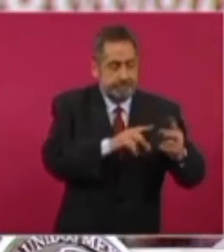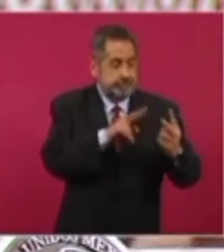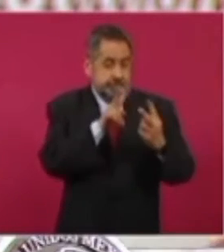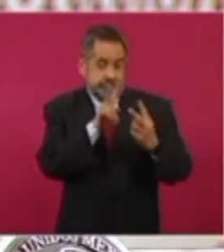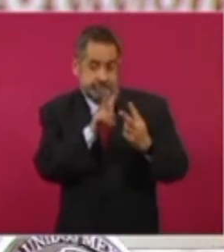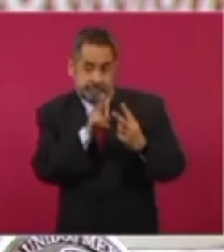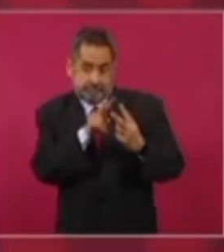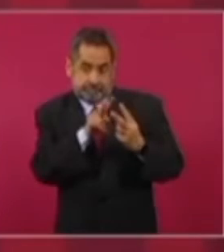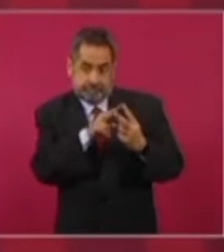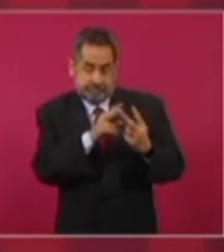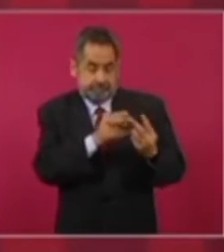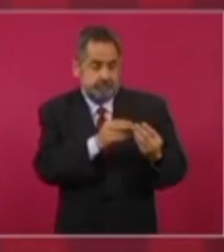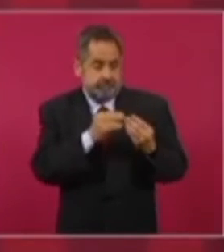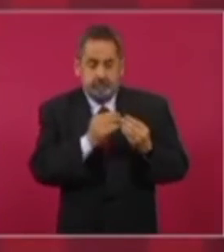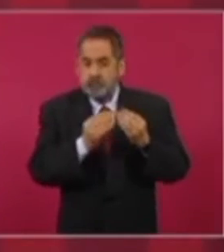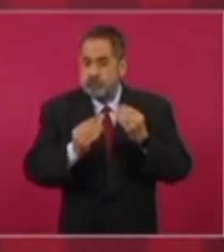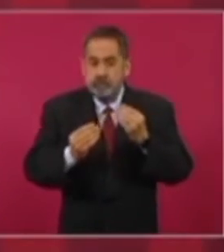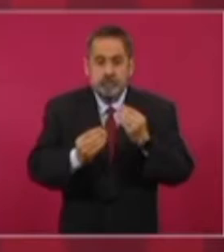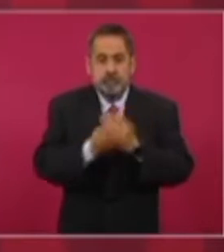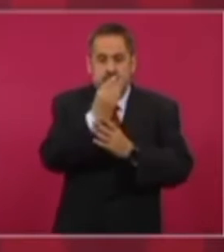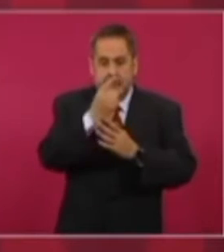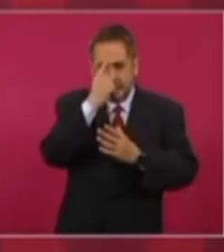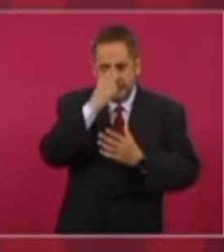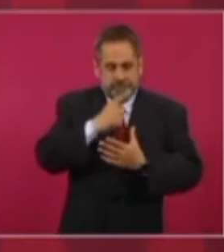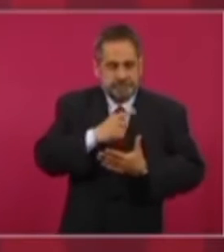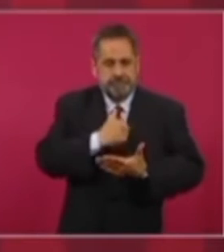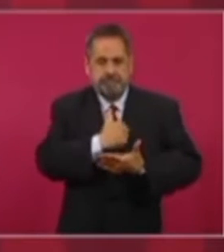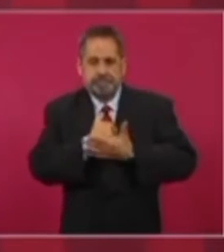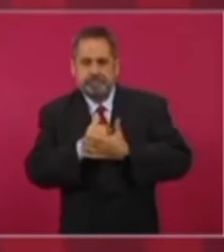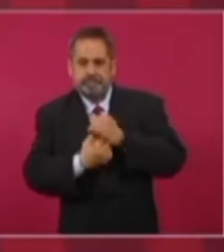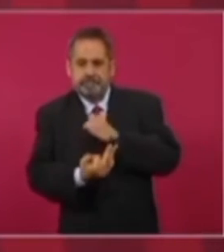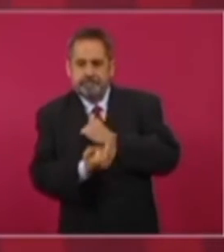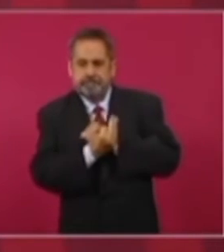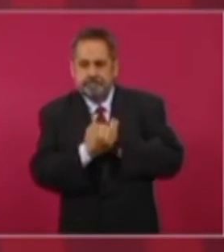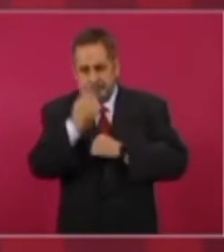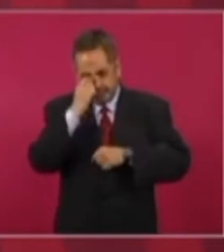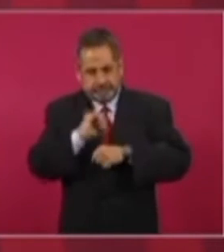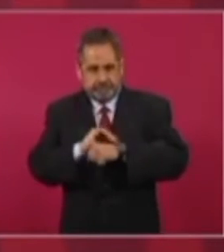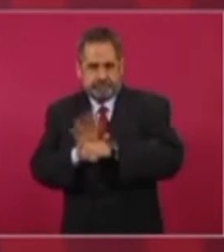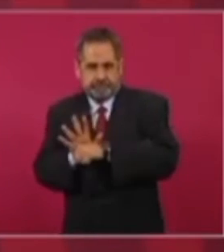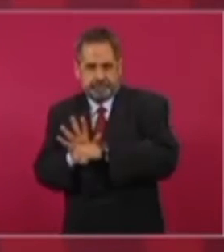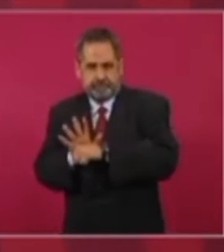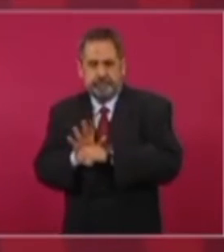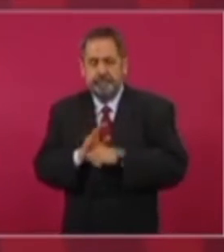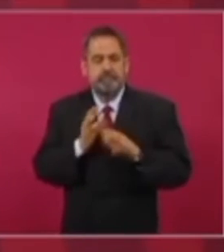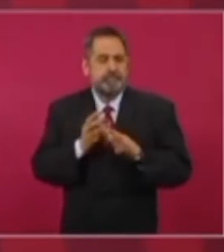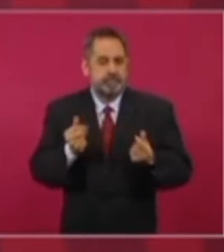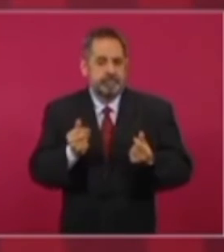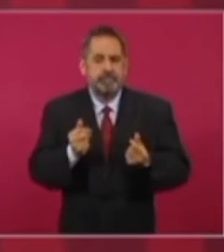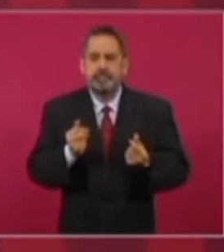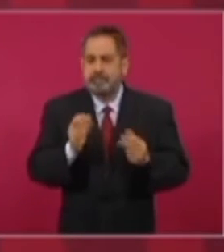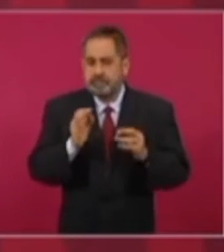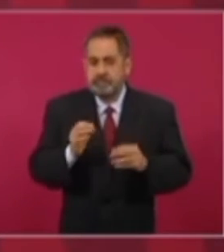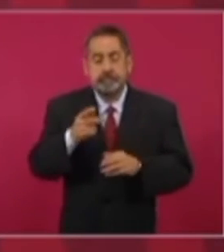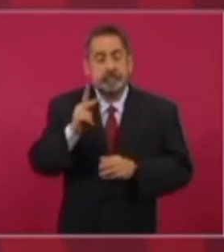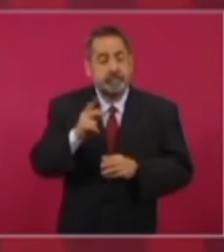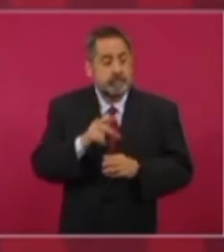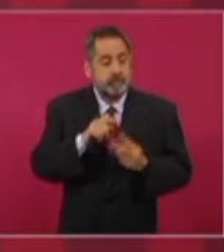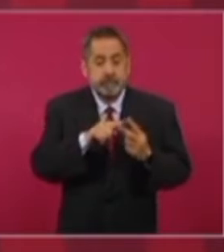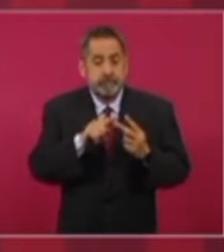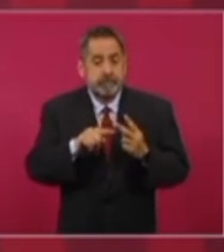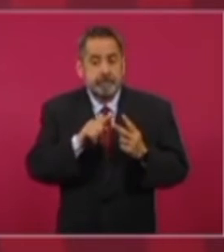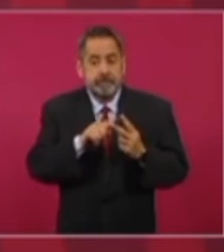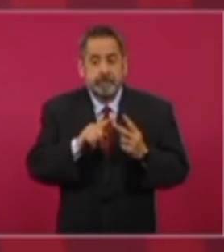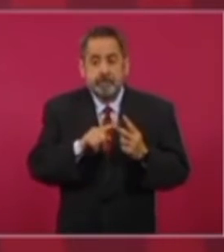momento dos innovaciones terapéuticas para el tratamiento de COVID-19. Pero, por ser medicamentos